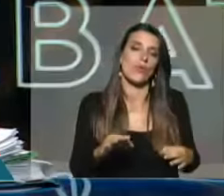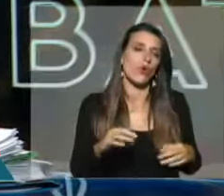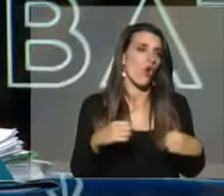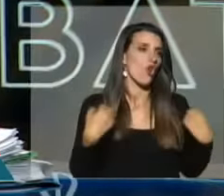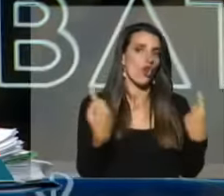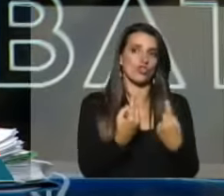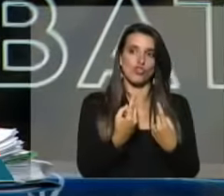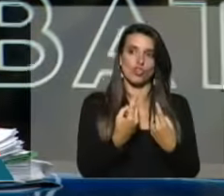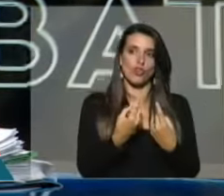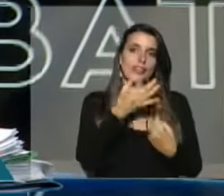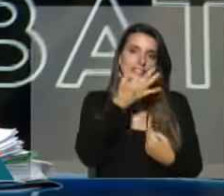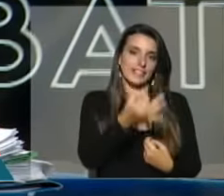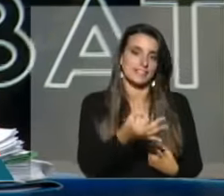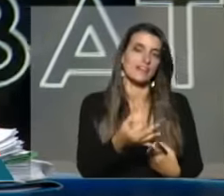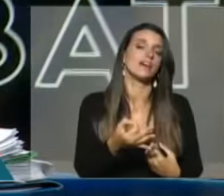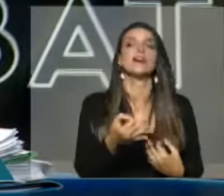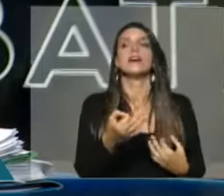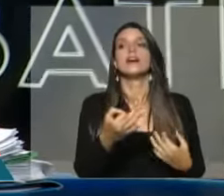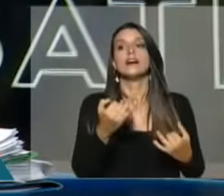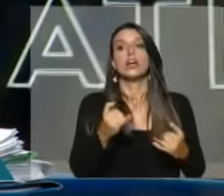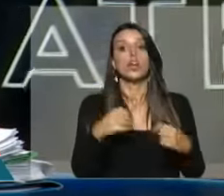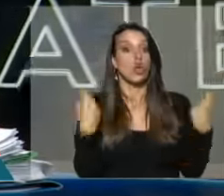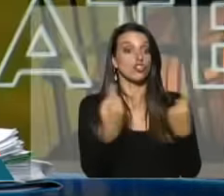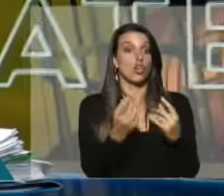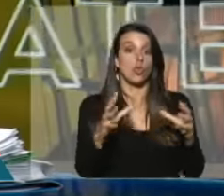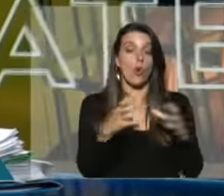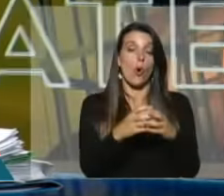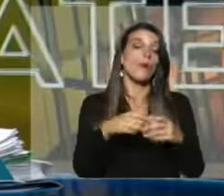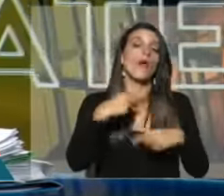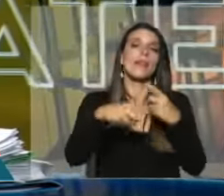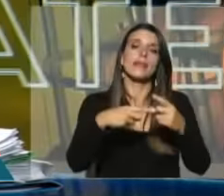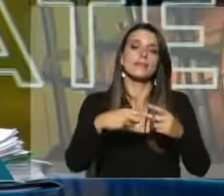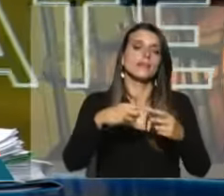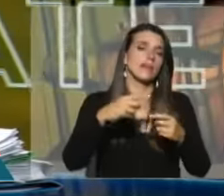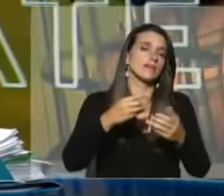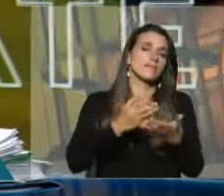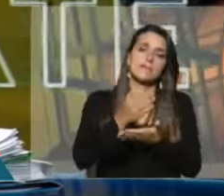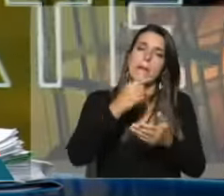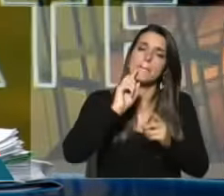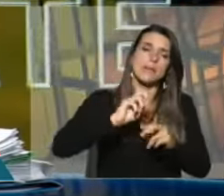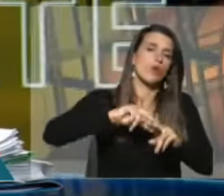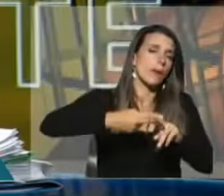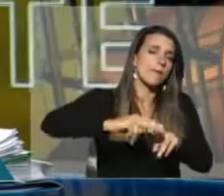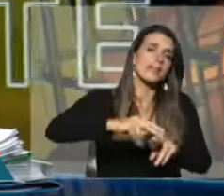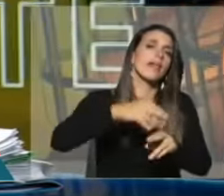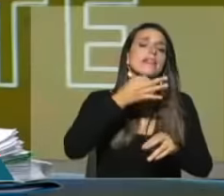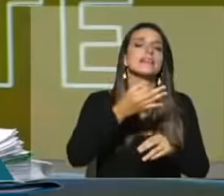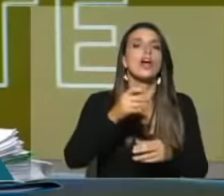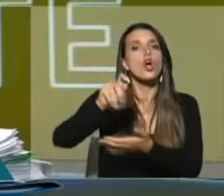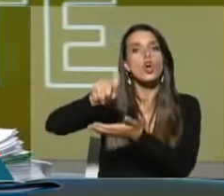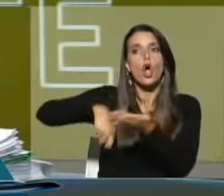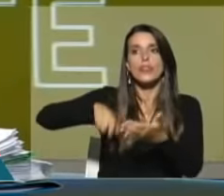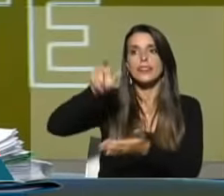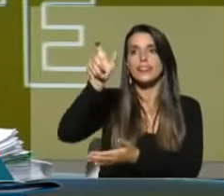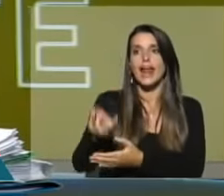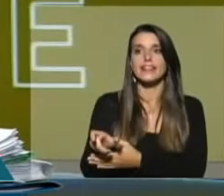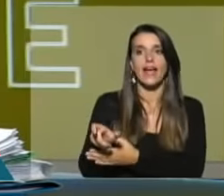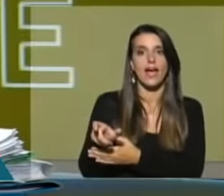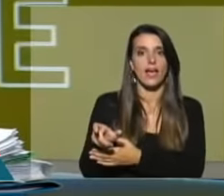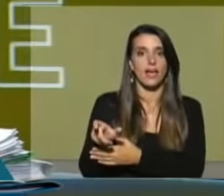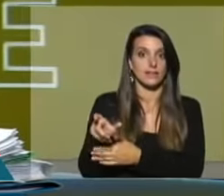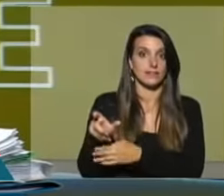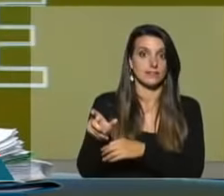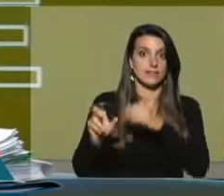nuestra en lo que decimos. Nosotros seguimos diciendo una y otra vez que cuando se contrata un empleado,